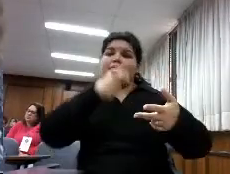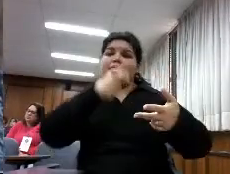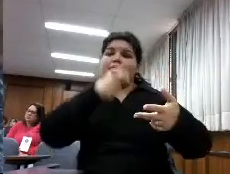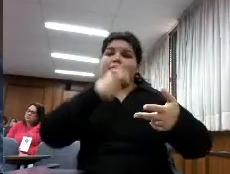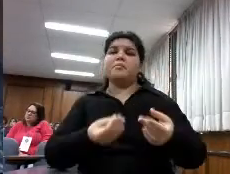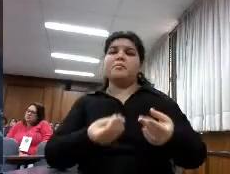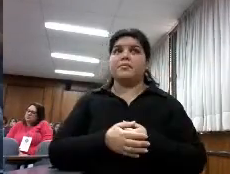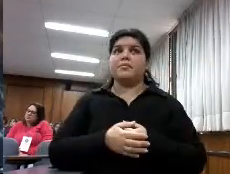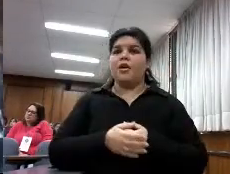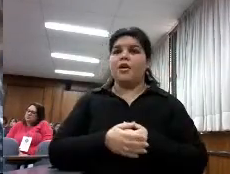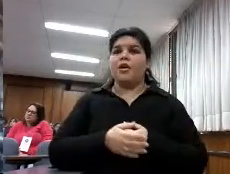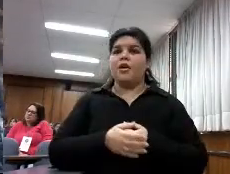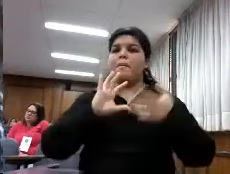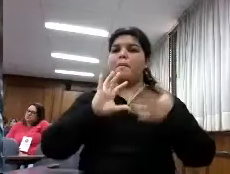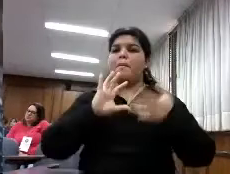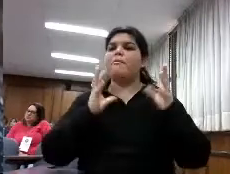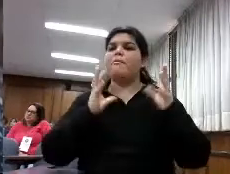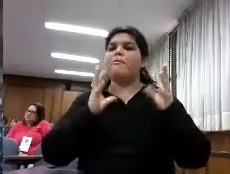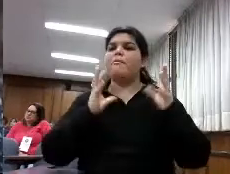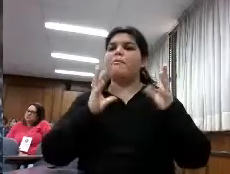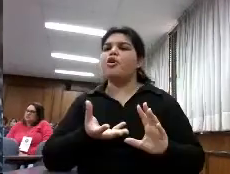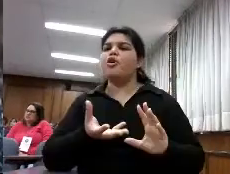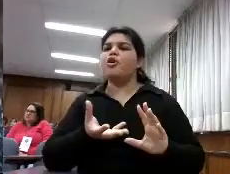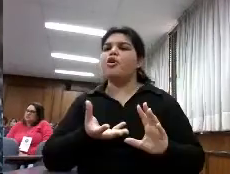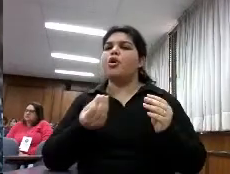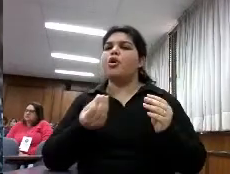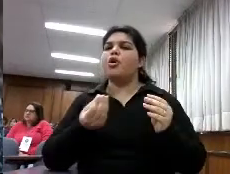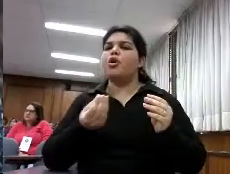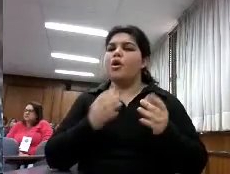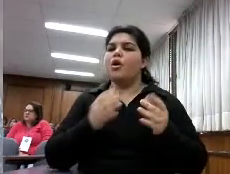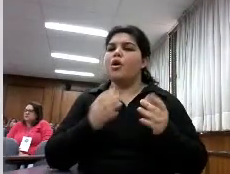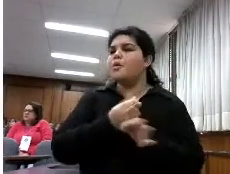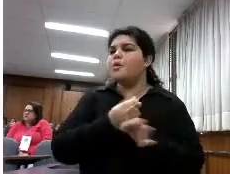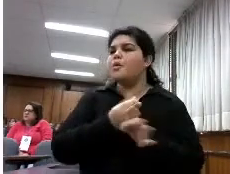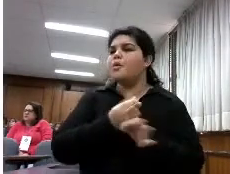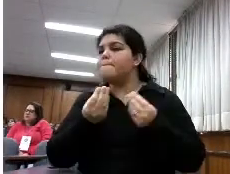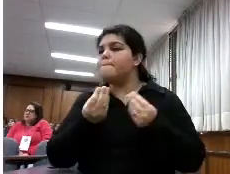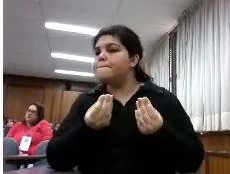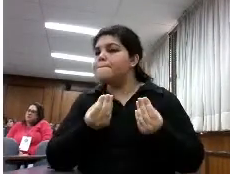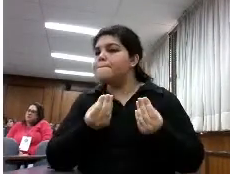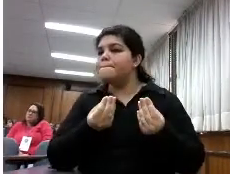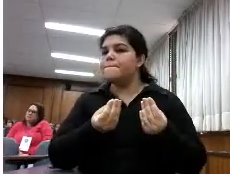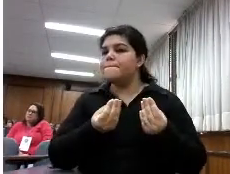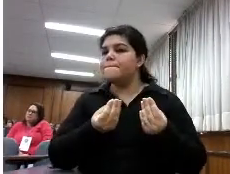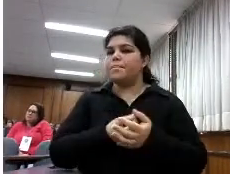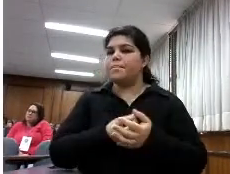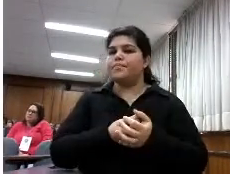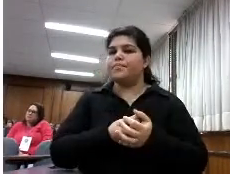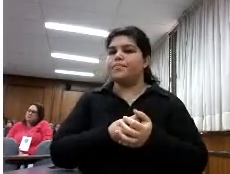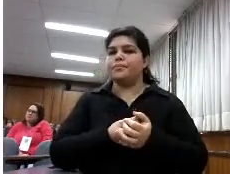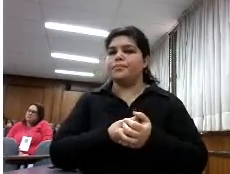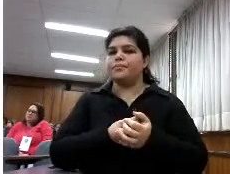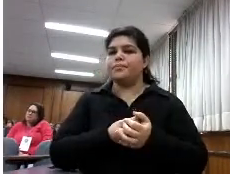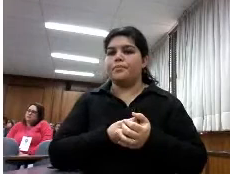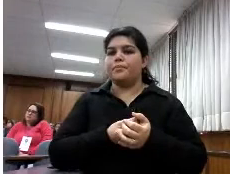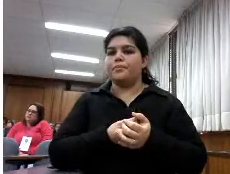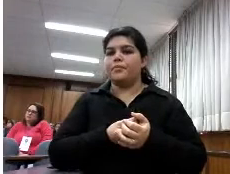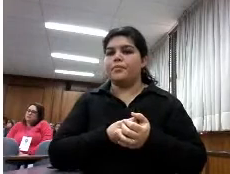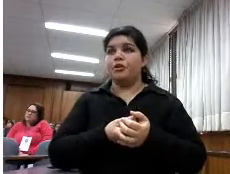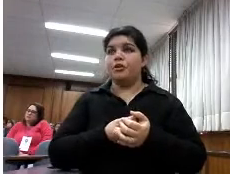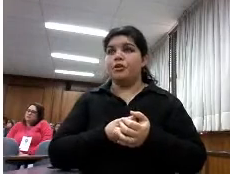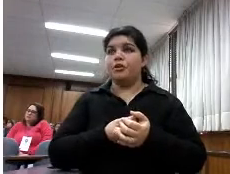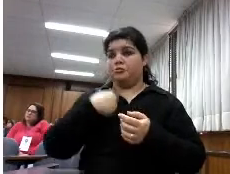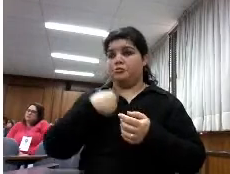una encuesta al director ejecutivo de cada una de esas empresas yo como os digo